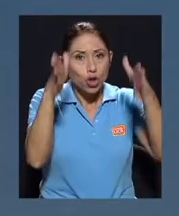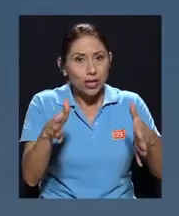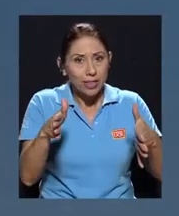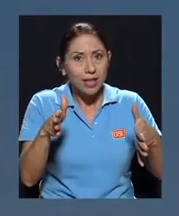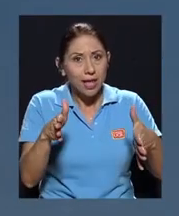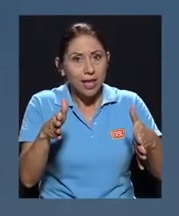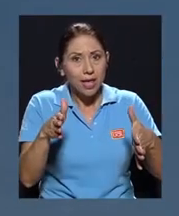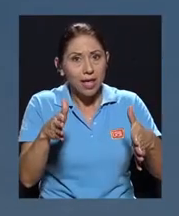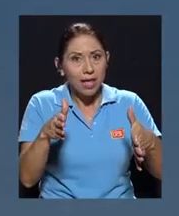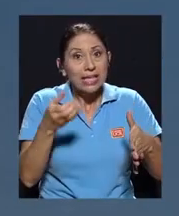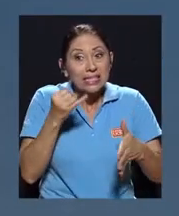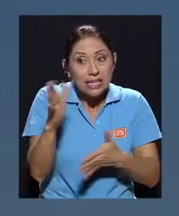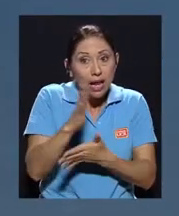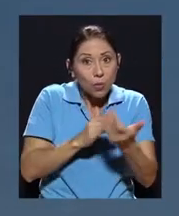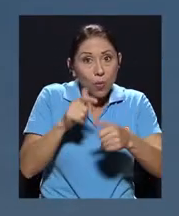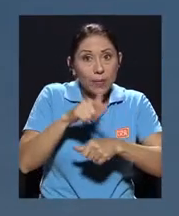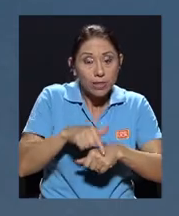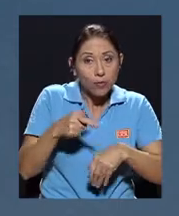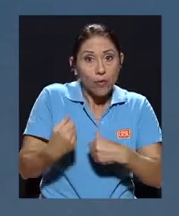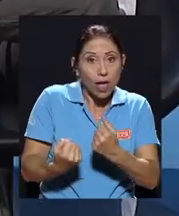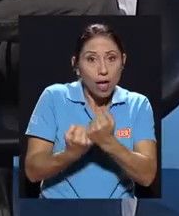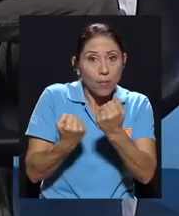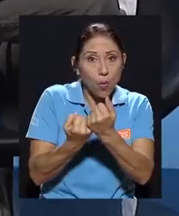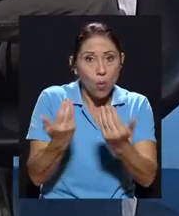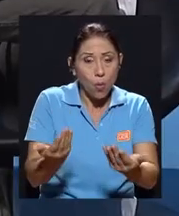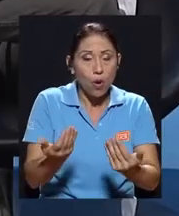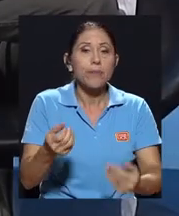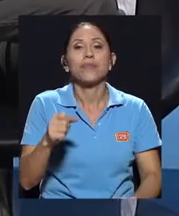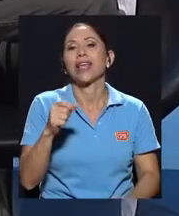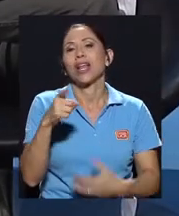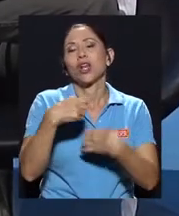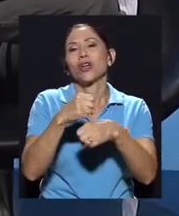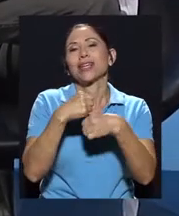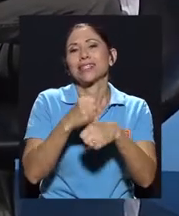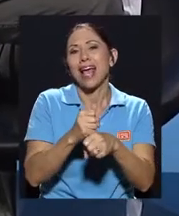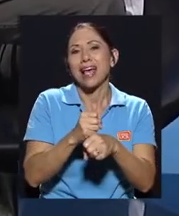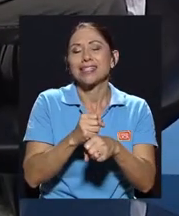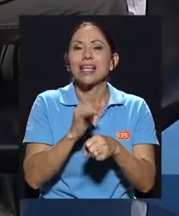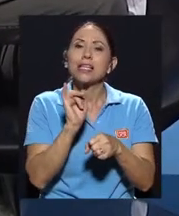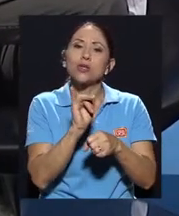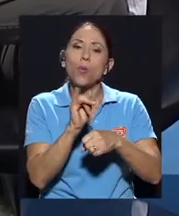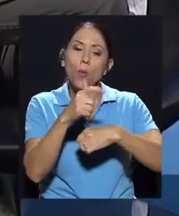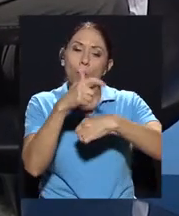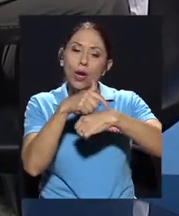¿Y si fue patrocinado en algún momento también? Siempre lo que se hace es poner un margen temporal.